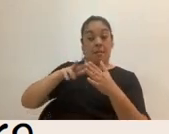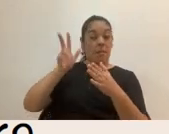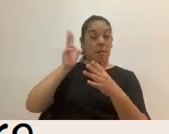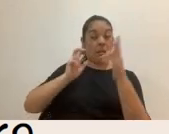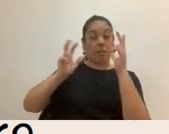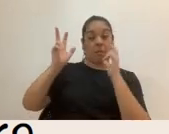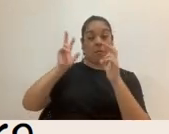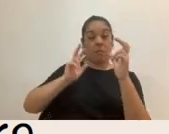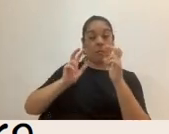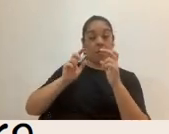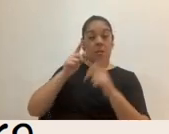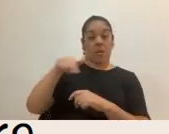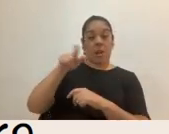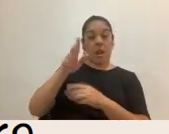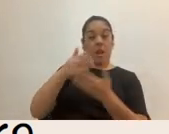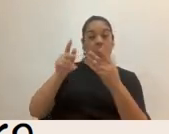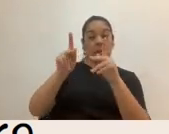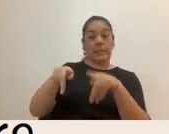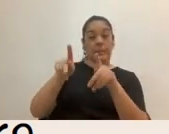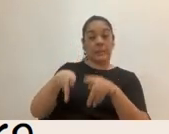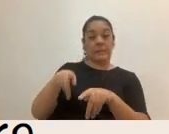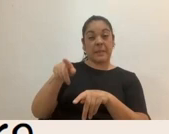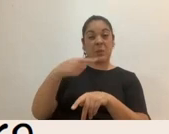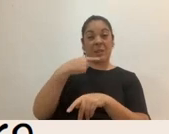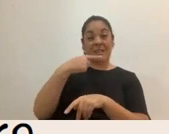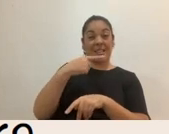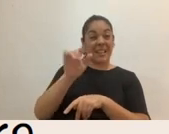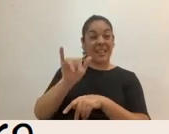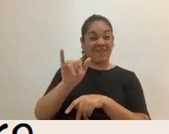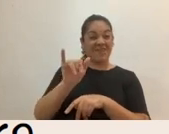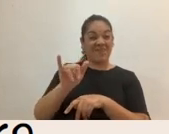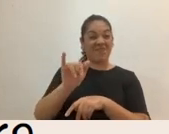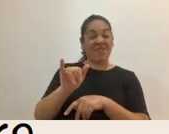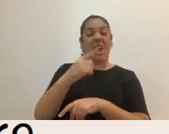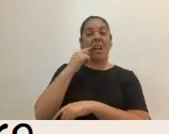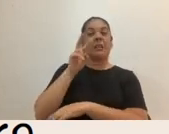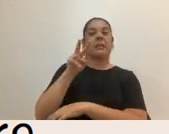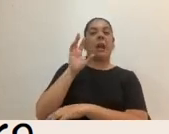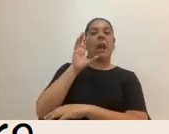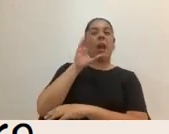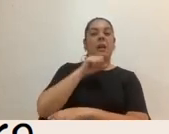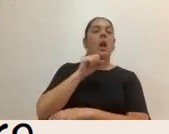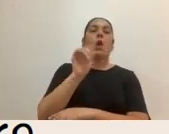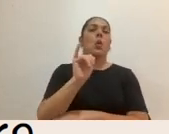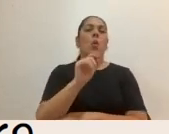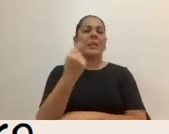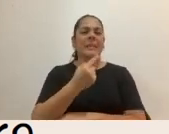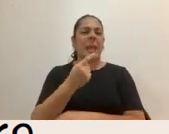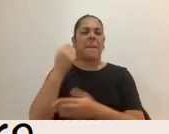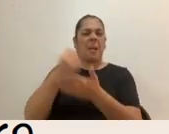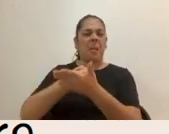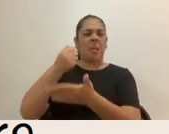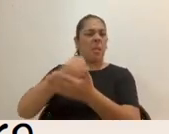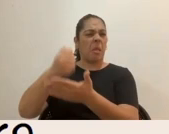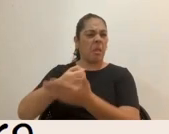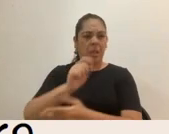personas que tienen de estas manifestaciones. Entonces, no se trata siempre de andar peleando al respecto, sino